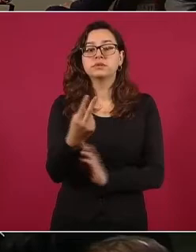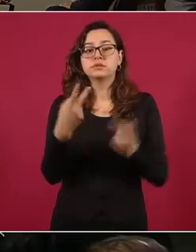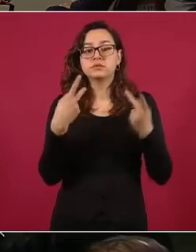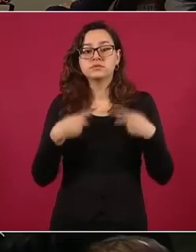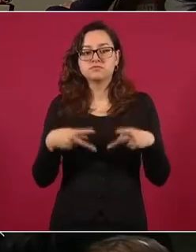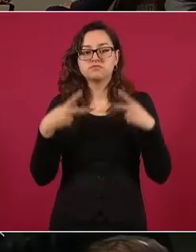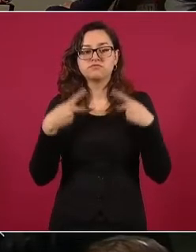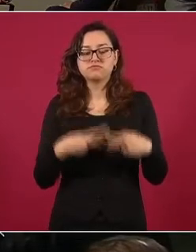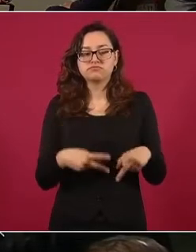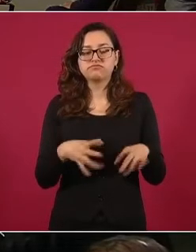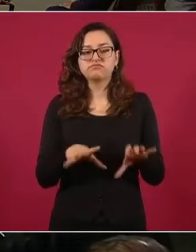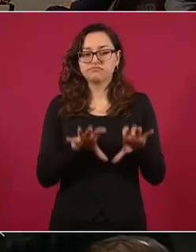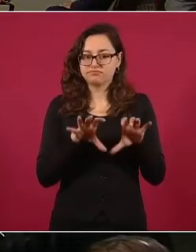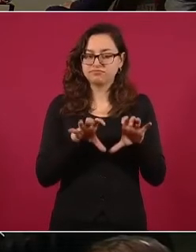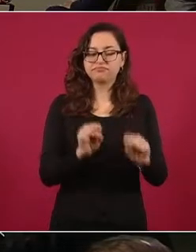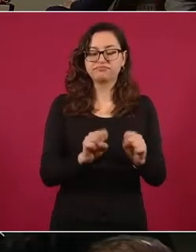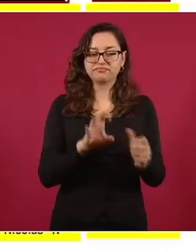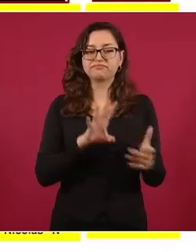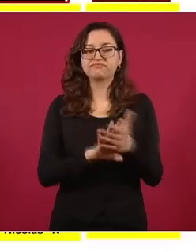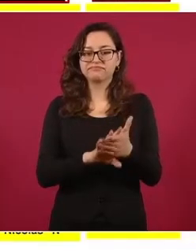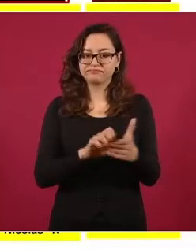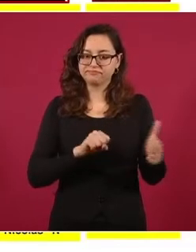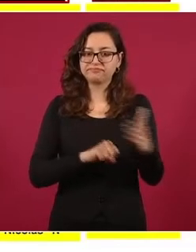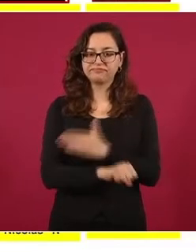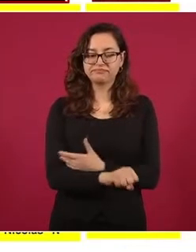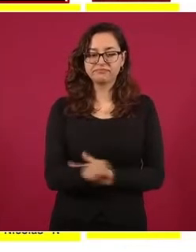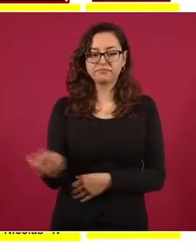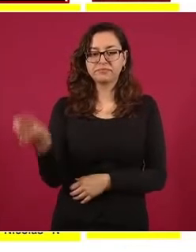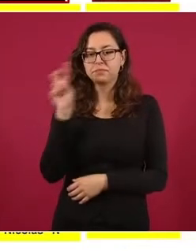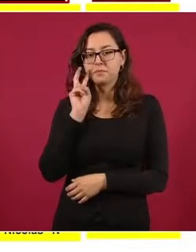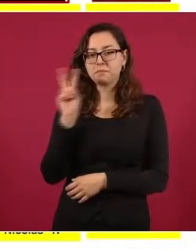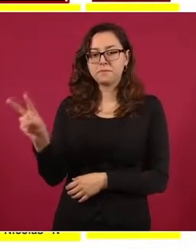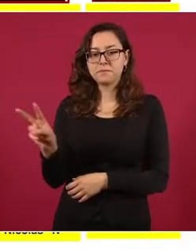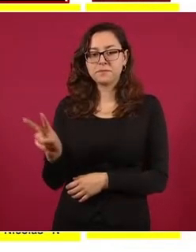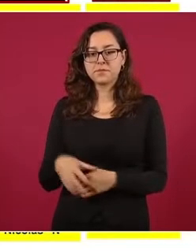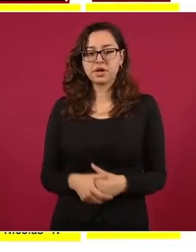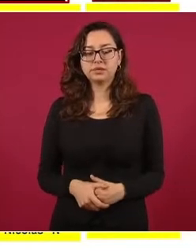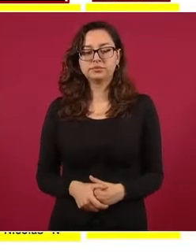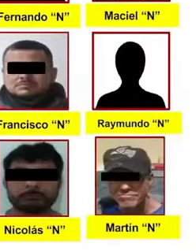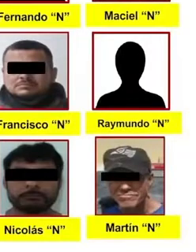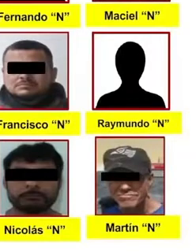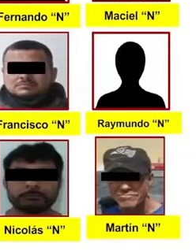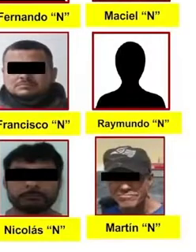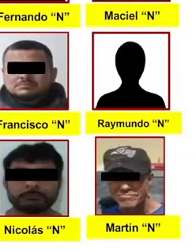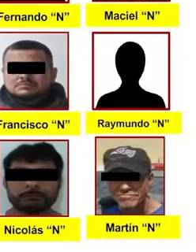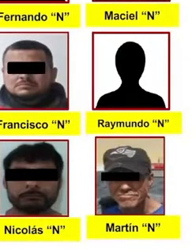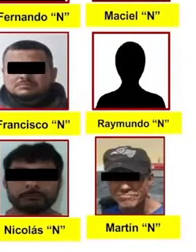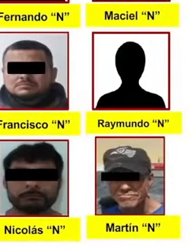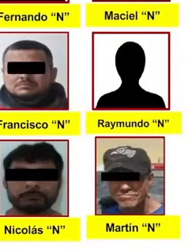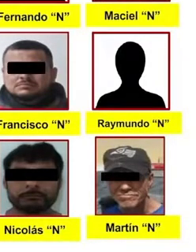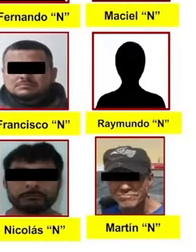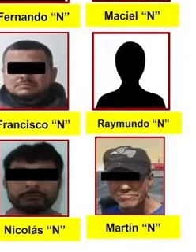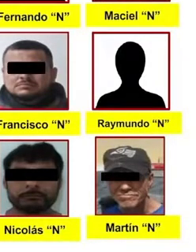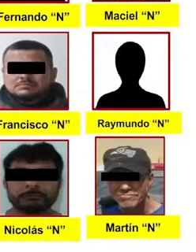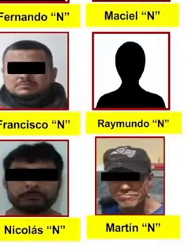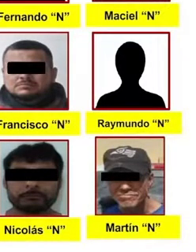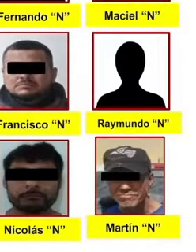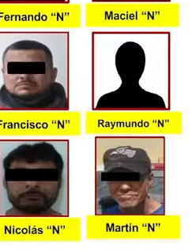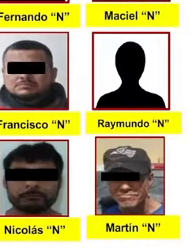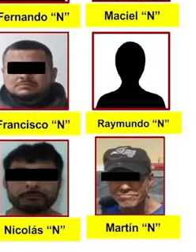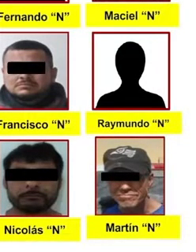detenidos al ejecutarse órdenes de aprehensión por los delitos de homicidio, feminicidio, secuestro,